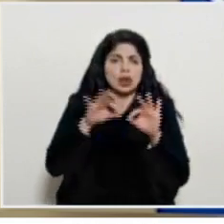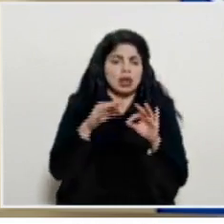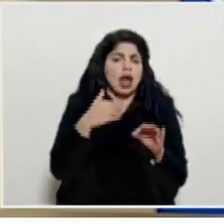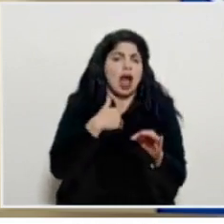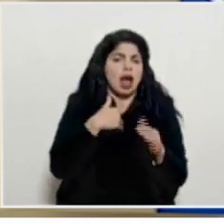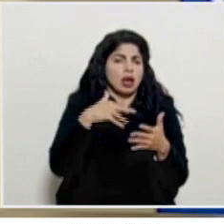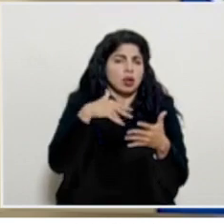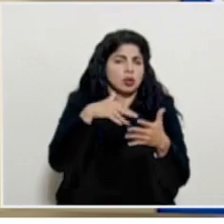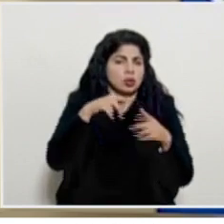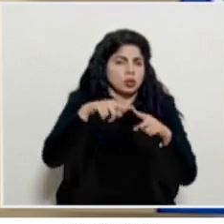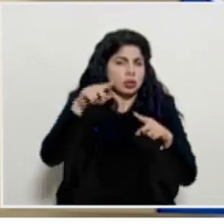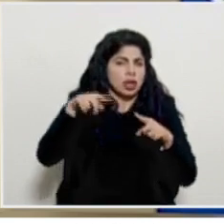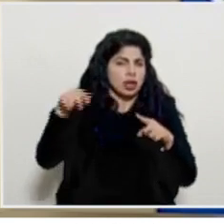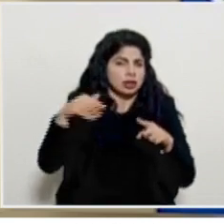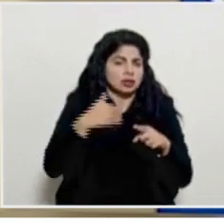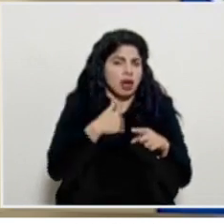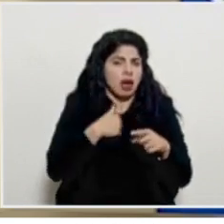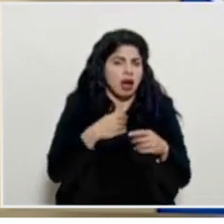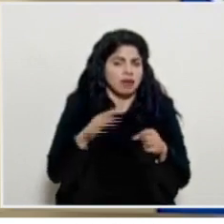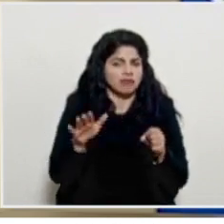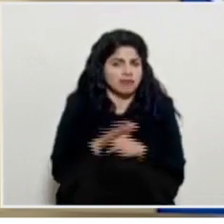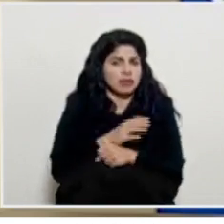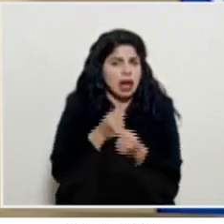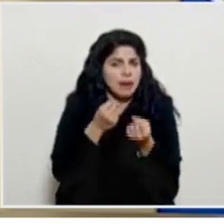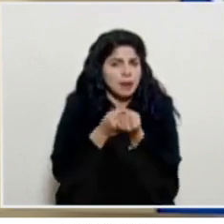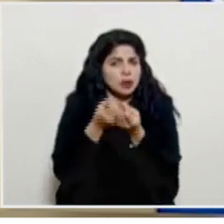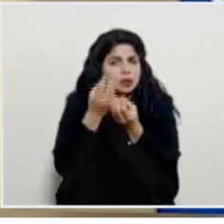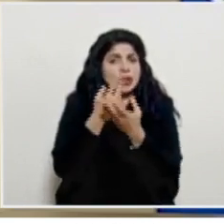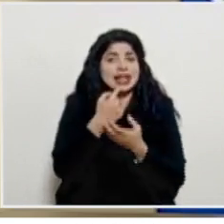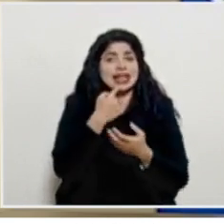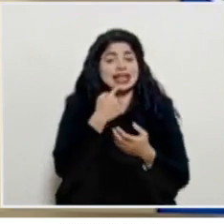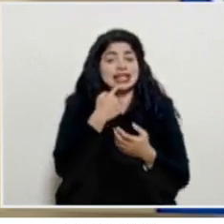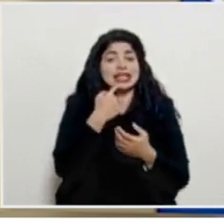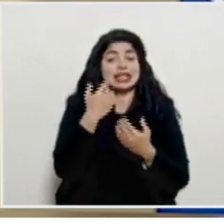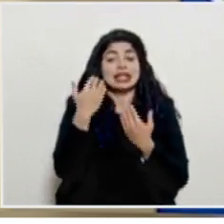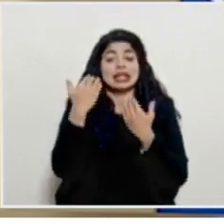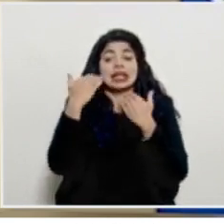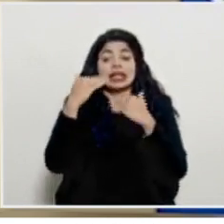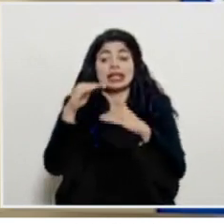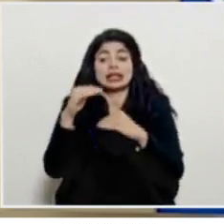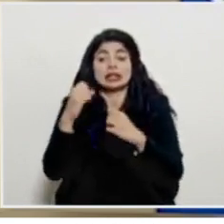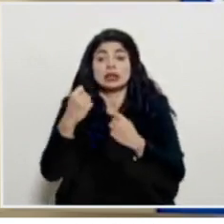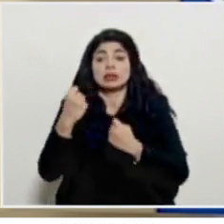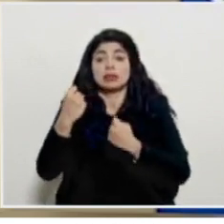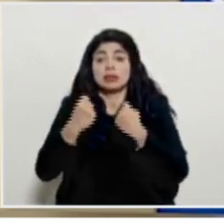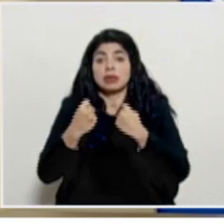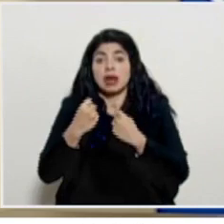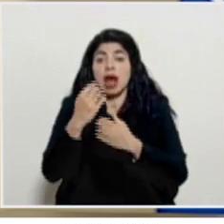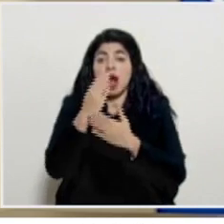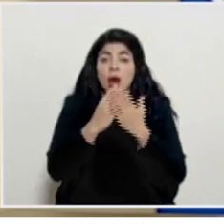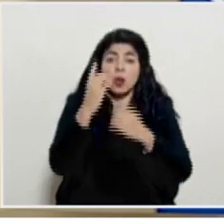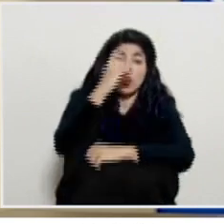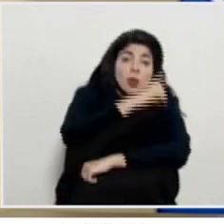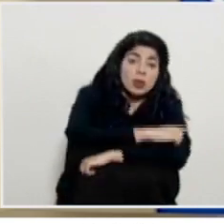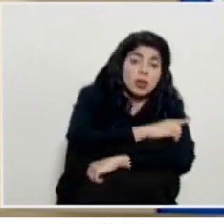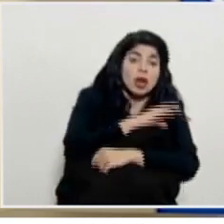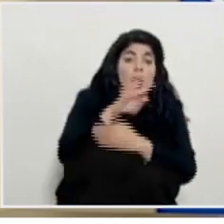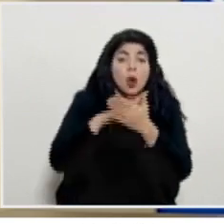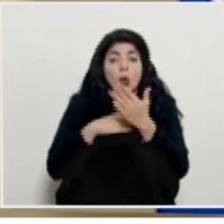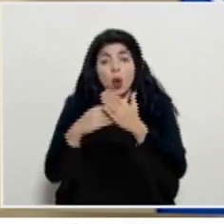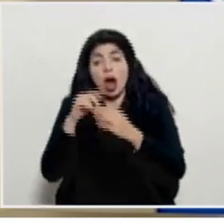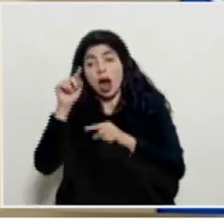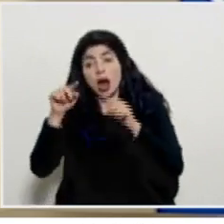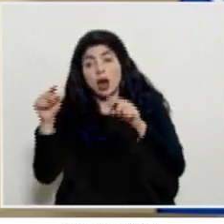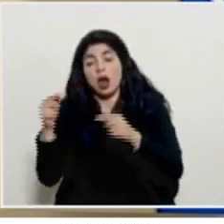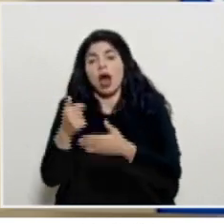estudios estadísticos que han dado todo el apoyo y han indicado que el hecho de tener restricción ciertos días y ciertas franjas horarias hace que